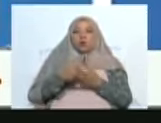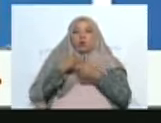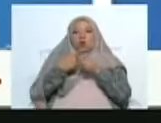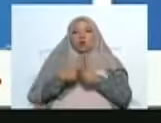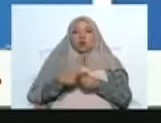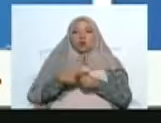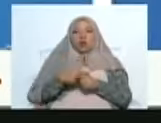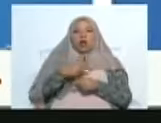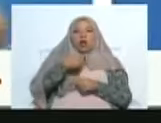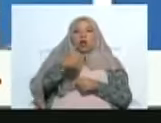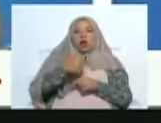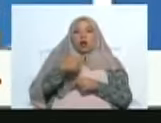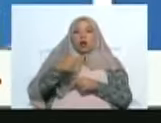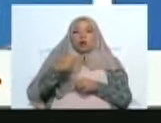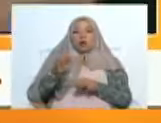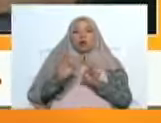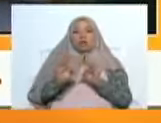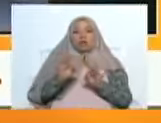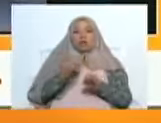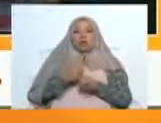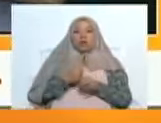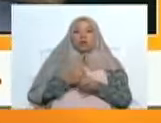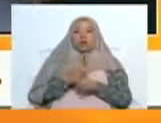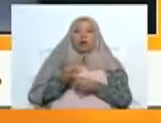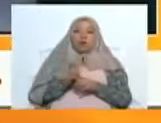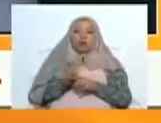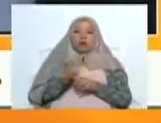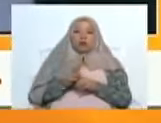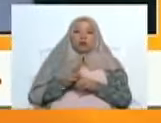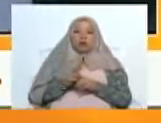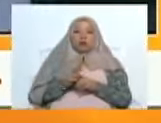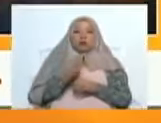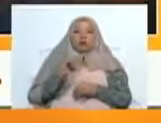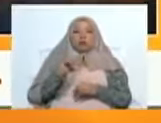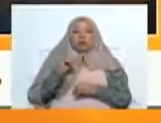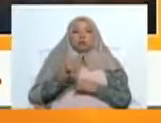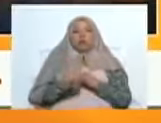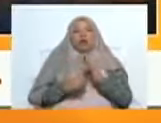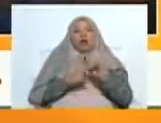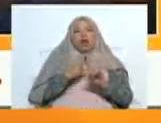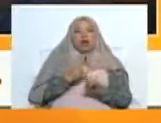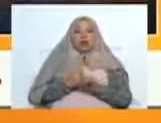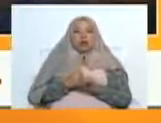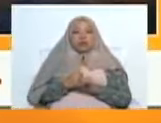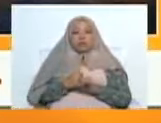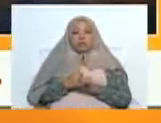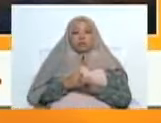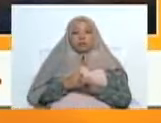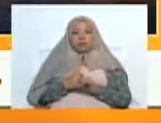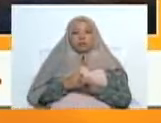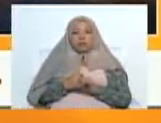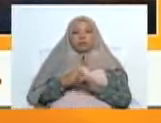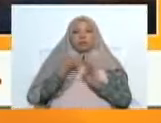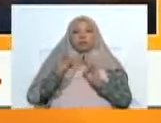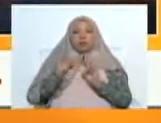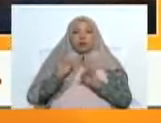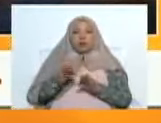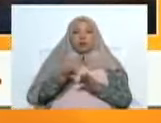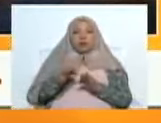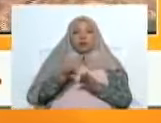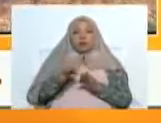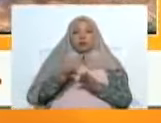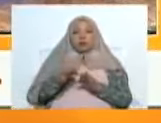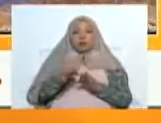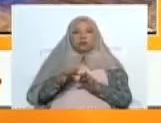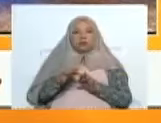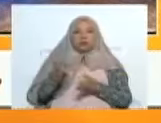una de las propuestas teatrales, tanto nacionales como internacionales. Y con un público, además de todo, ávido de